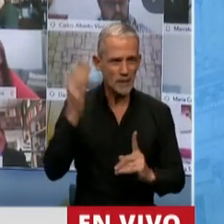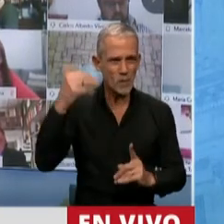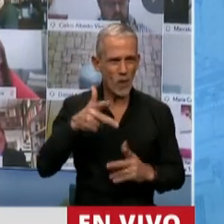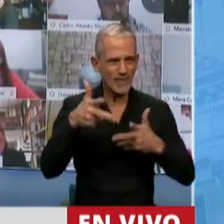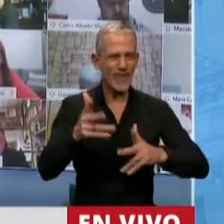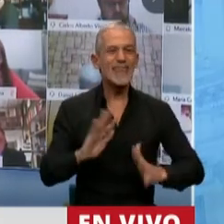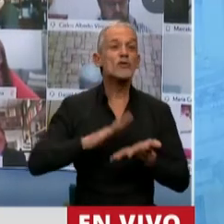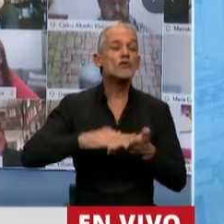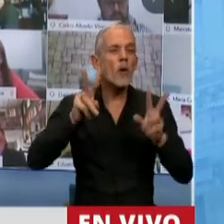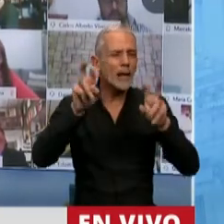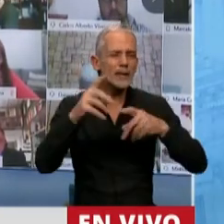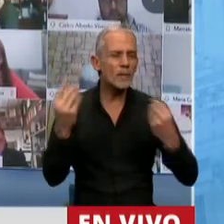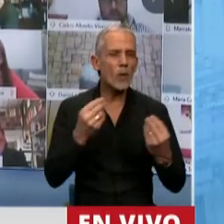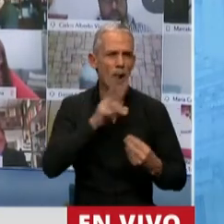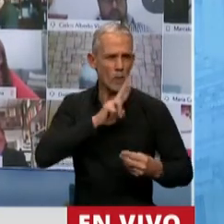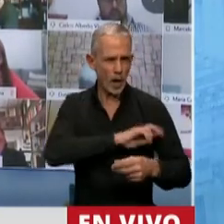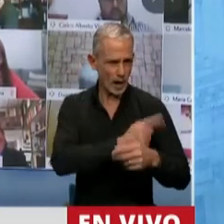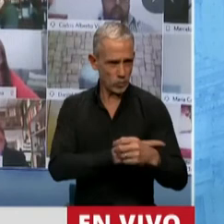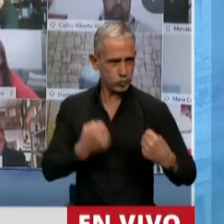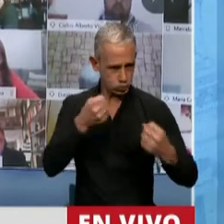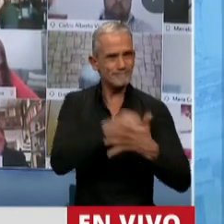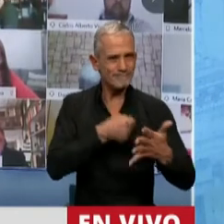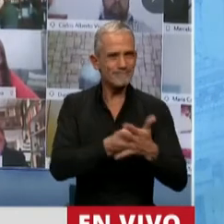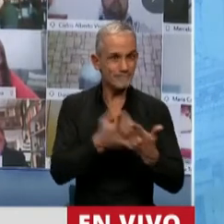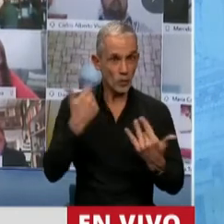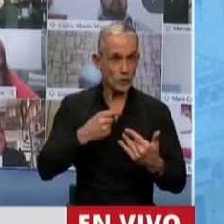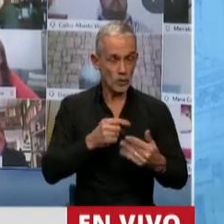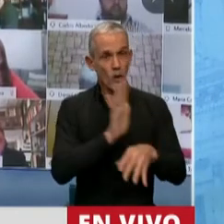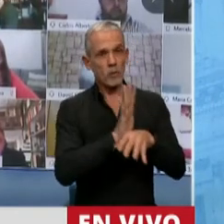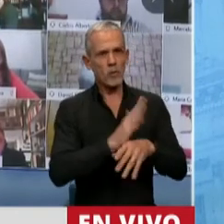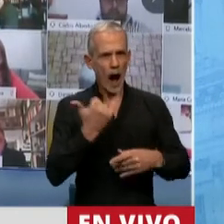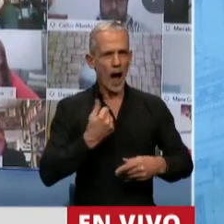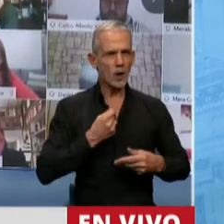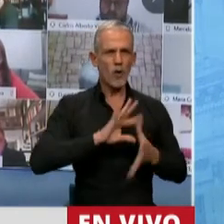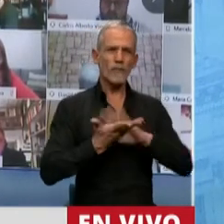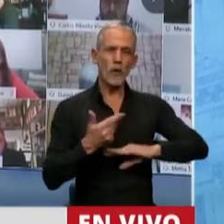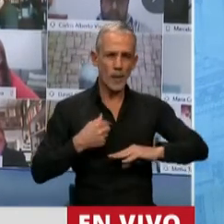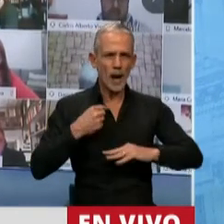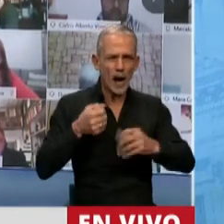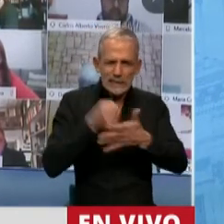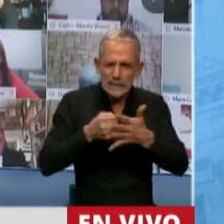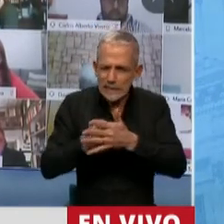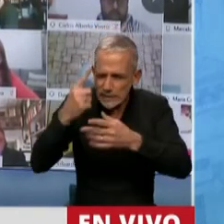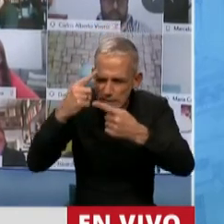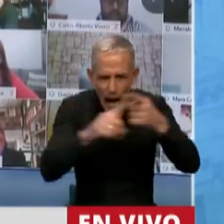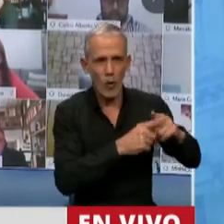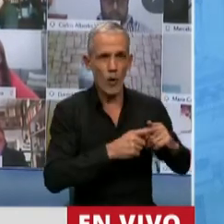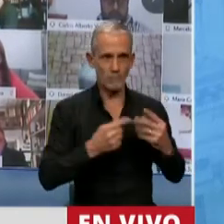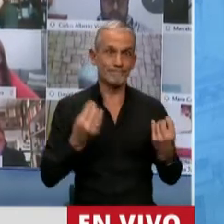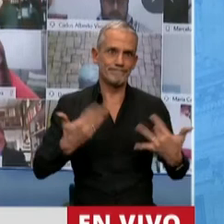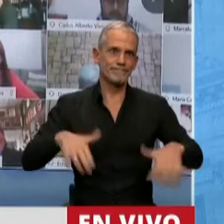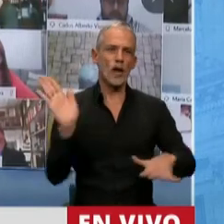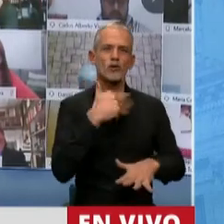con respecto al feminismo que nos había enseñado efectivamente a trabajar en el consenso y que sería bueno que todos y todas